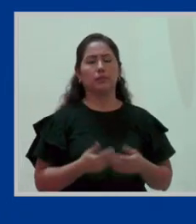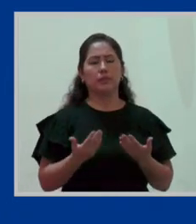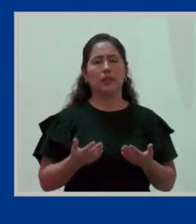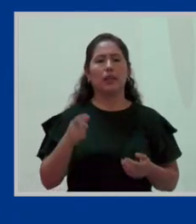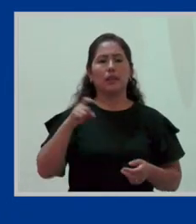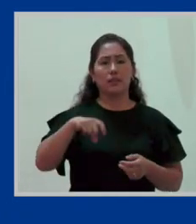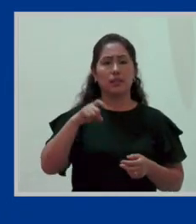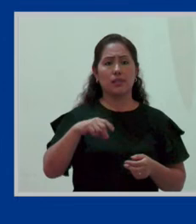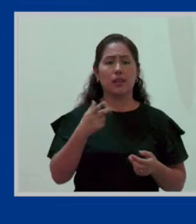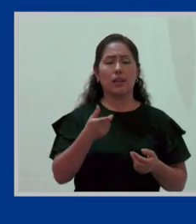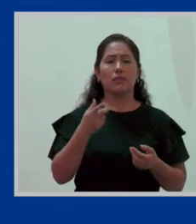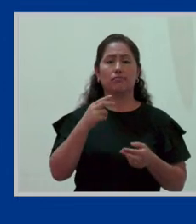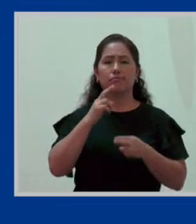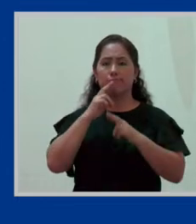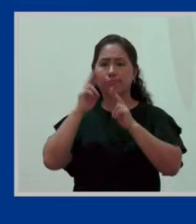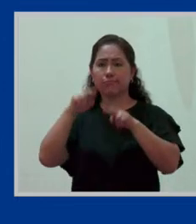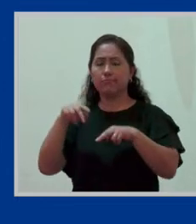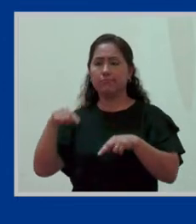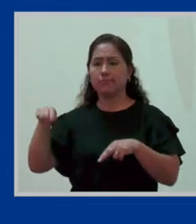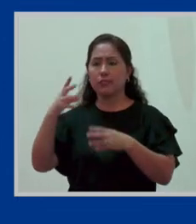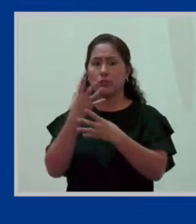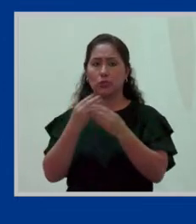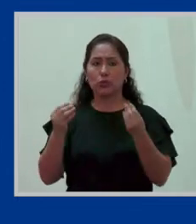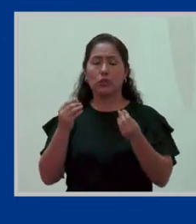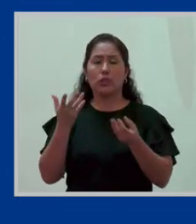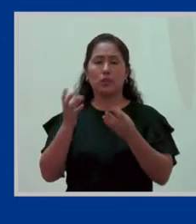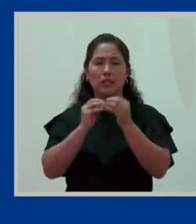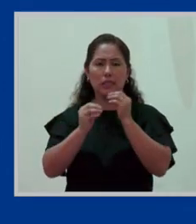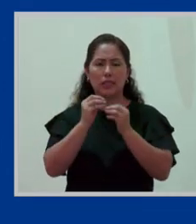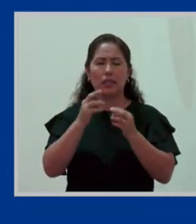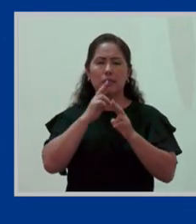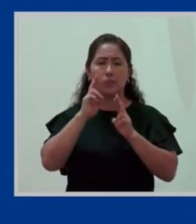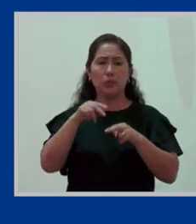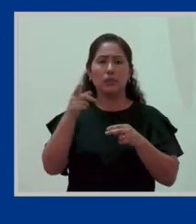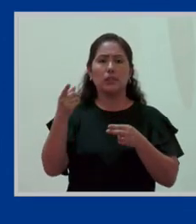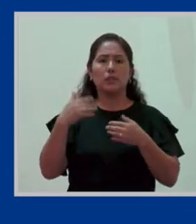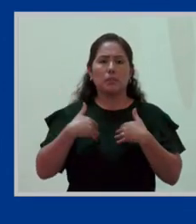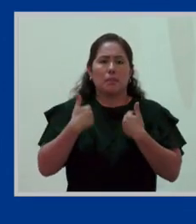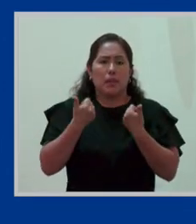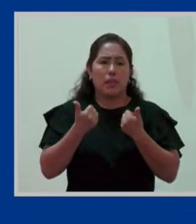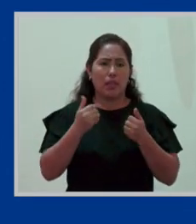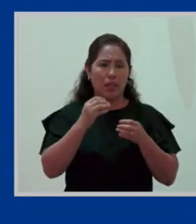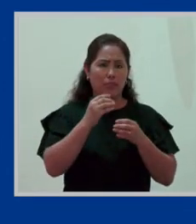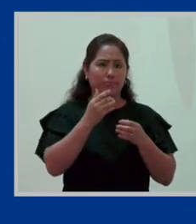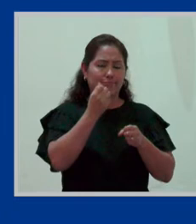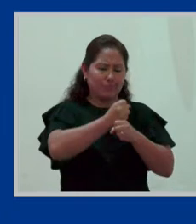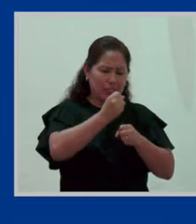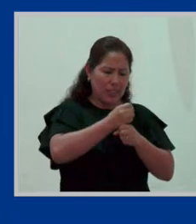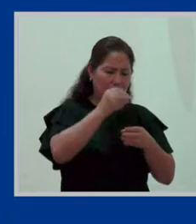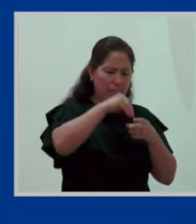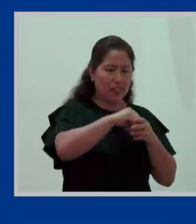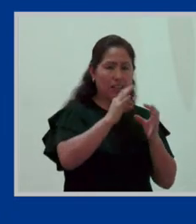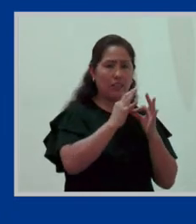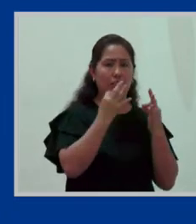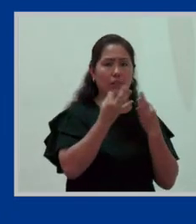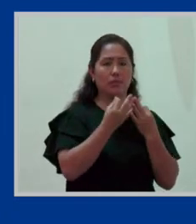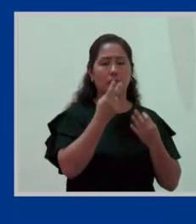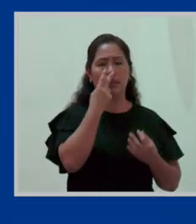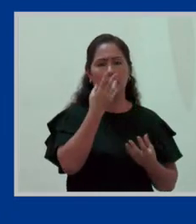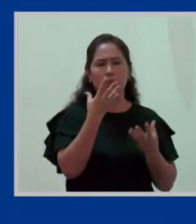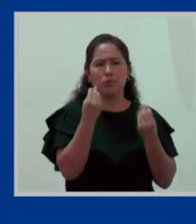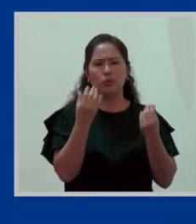soluciones y respuestas a esta temática, el armonizar la vida laboral y familiar. Para ello, por ejemplo, hay vigente